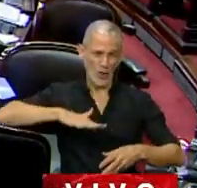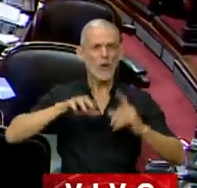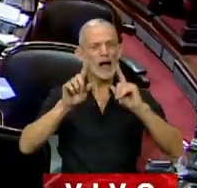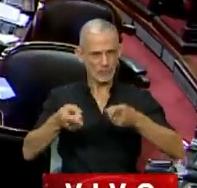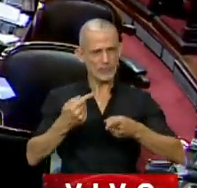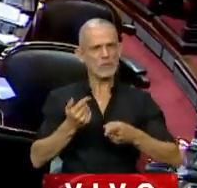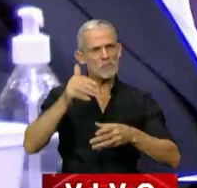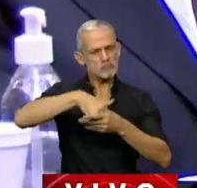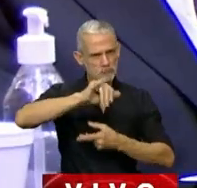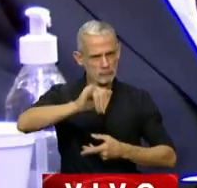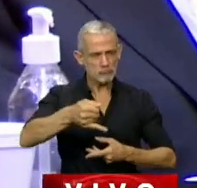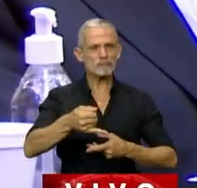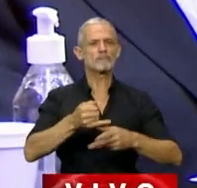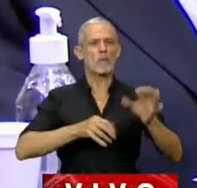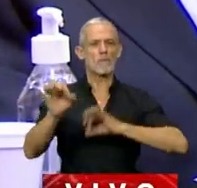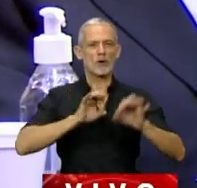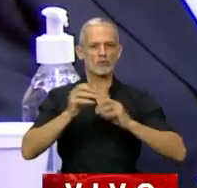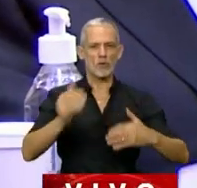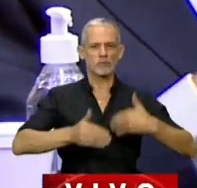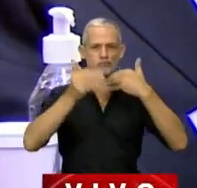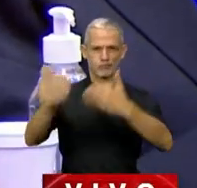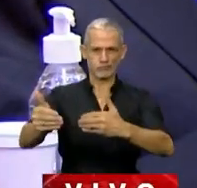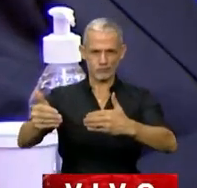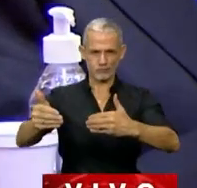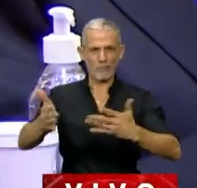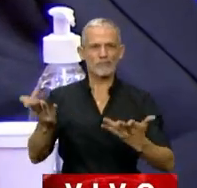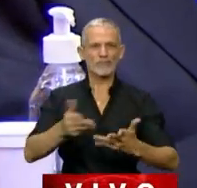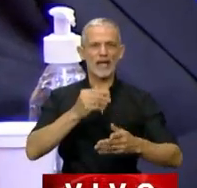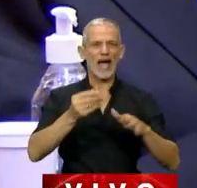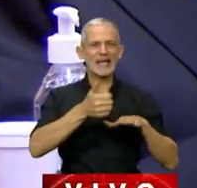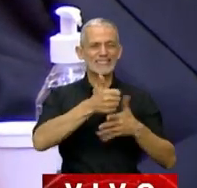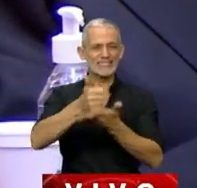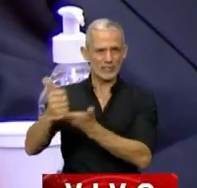vamos a acompañar esta prórroga de asignaciones familiares.